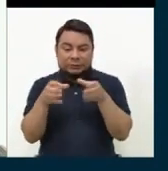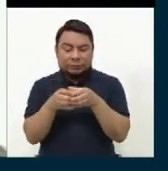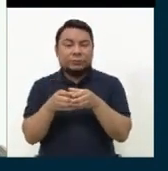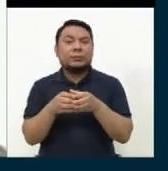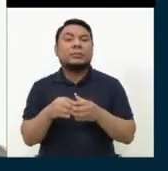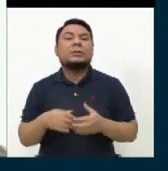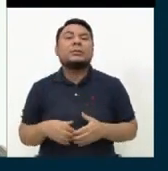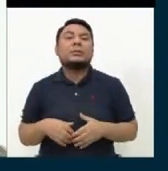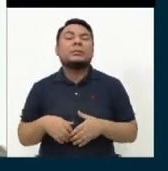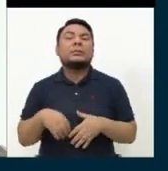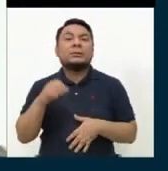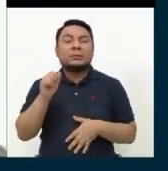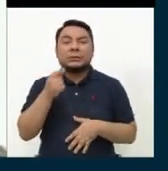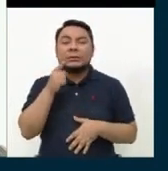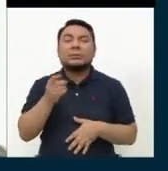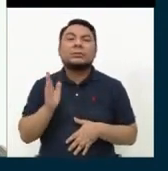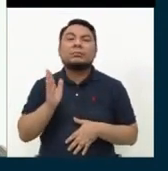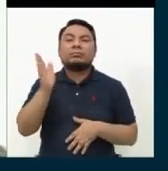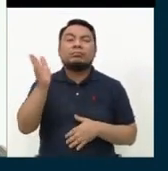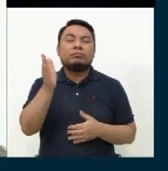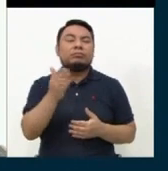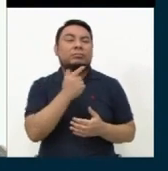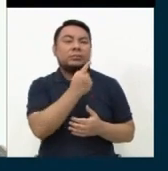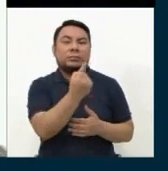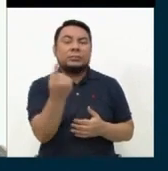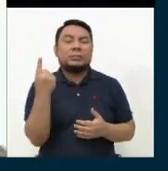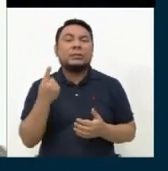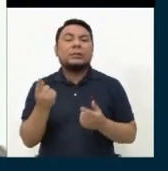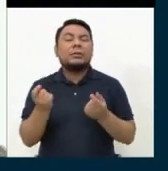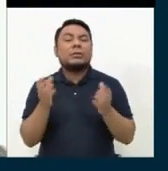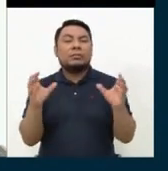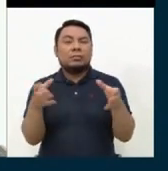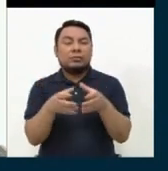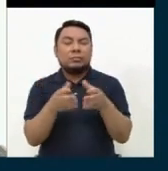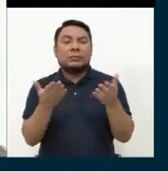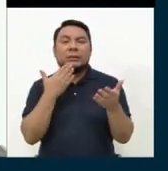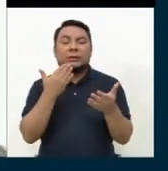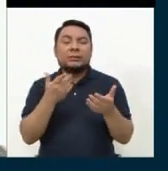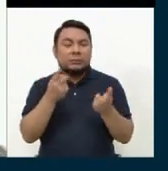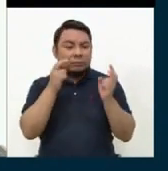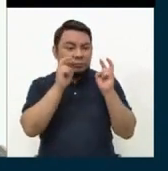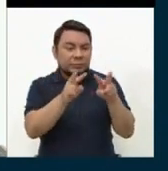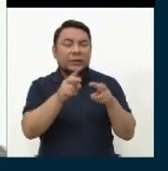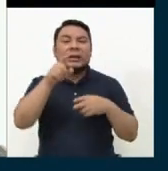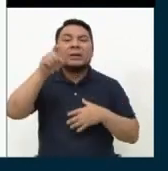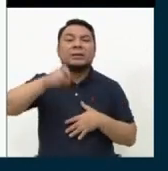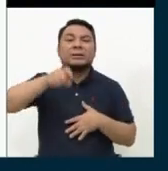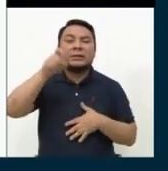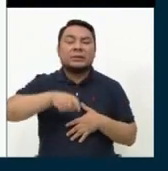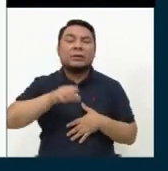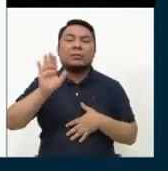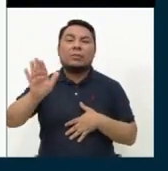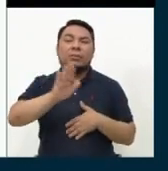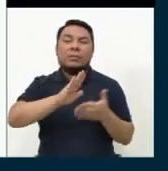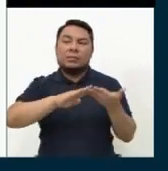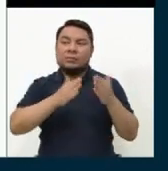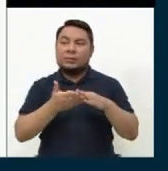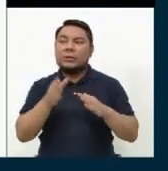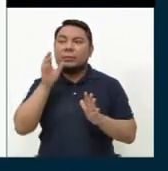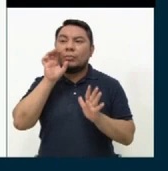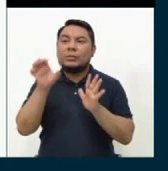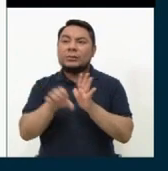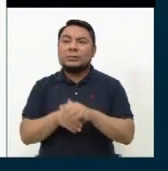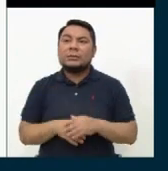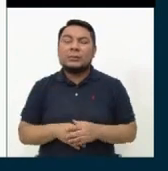estar determinado bajo las condiciones de las necesidades de cada unidad poblacional. sea, pongamos un